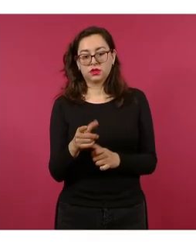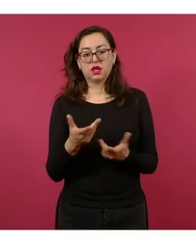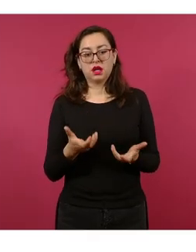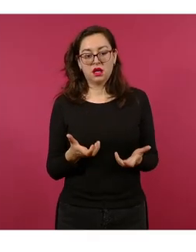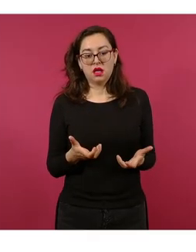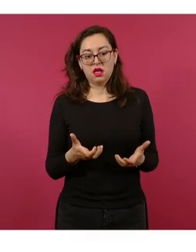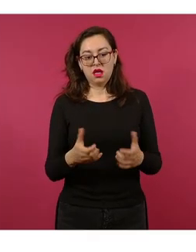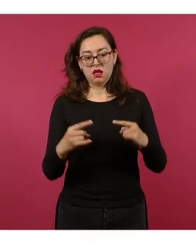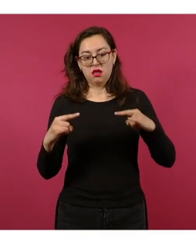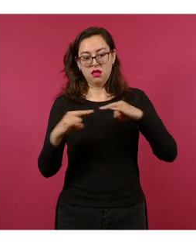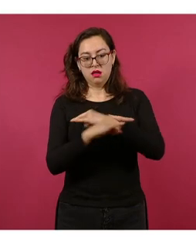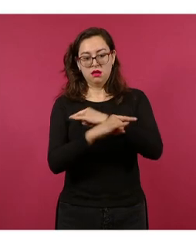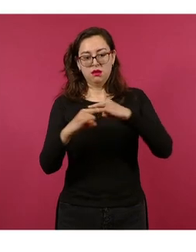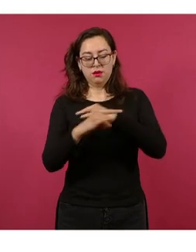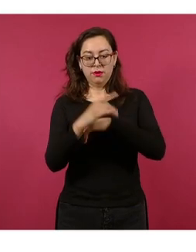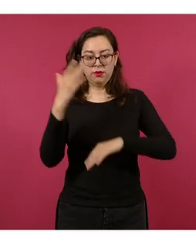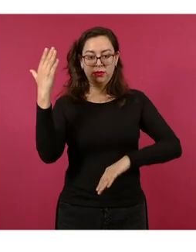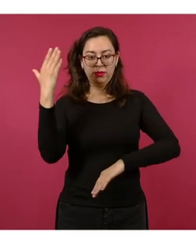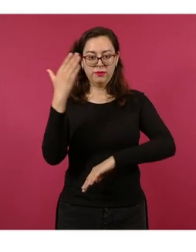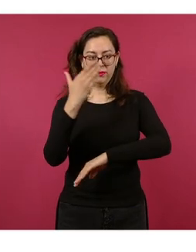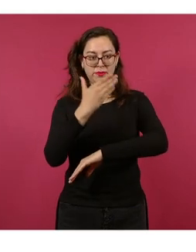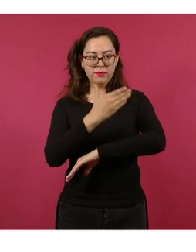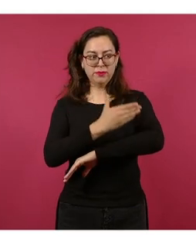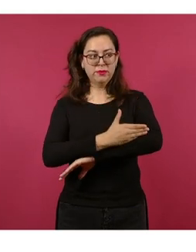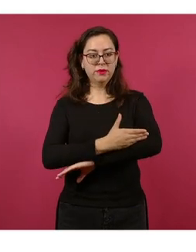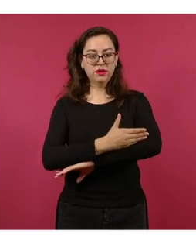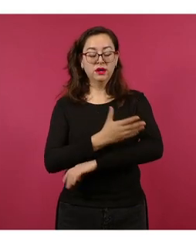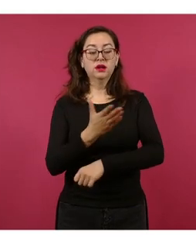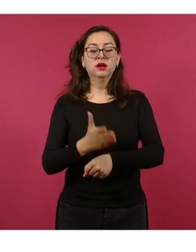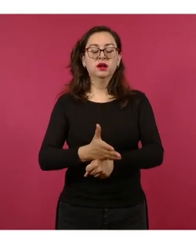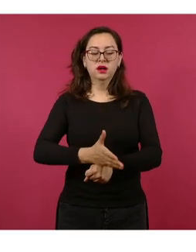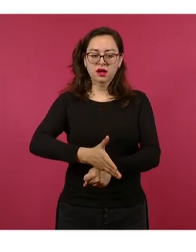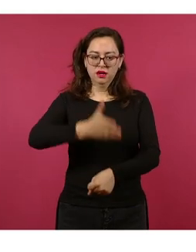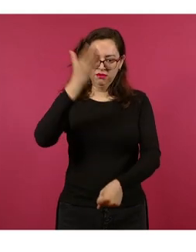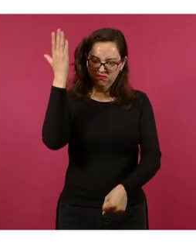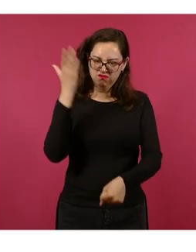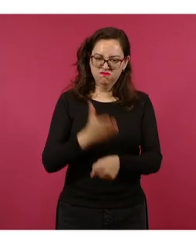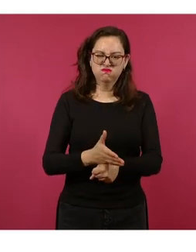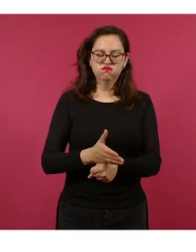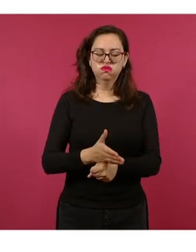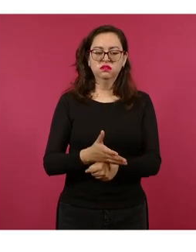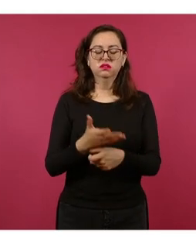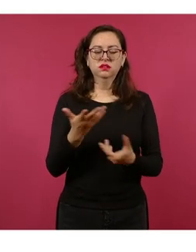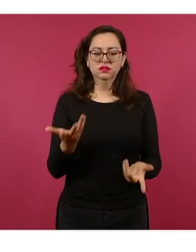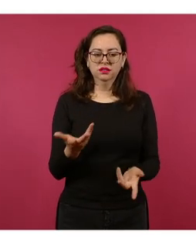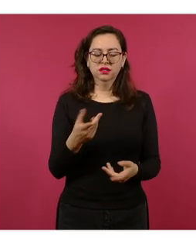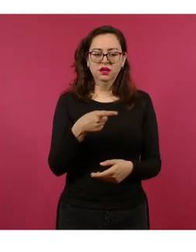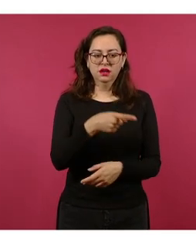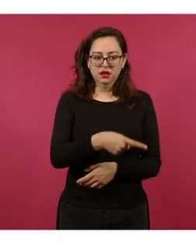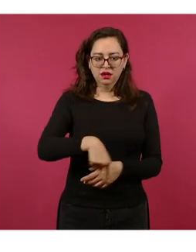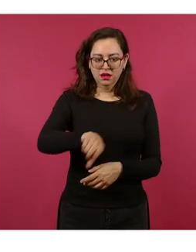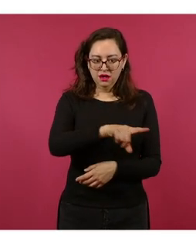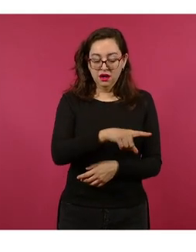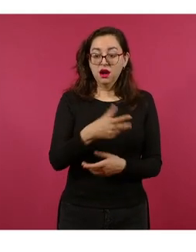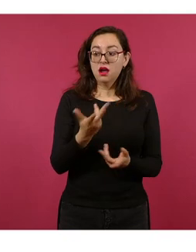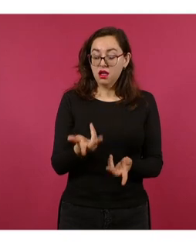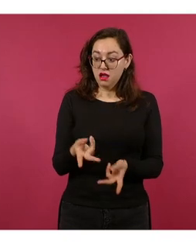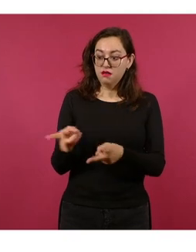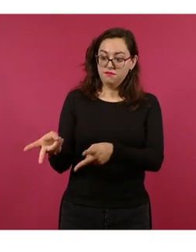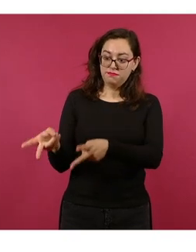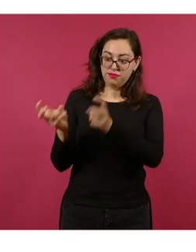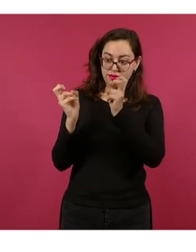Macrolibramiento Sur, los hoy sentenciados privaron de la libertad a cuatro personas a quienes le robaron con violencia